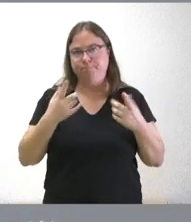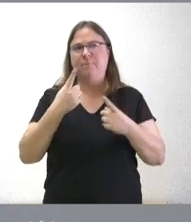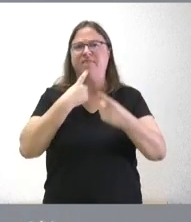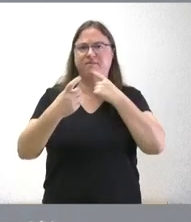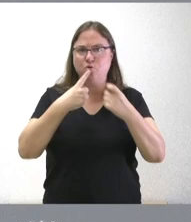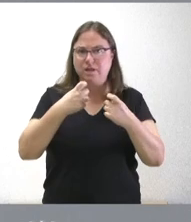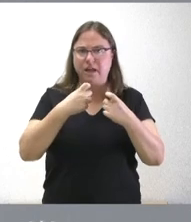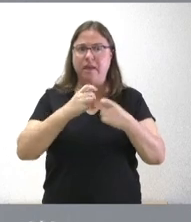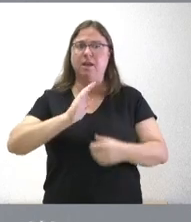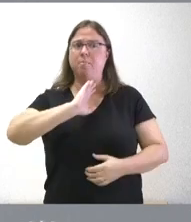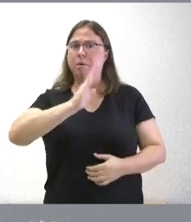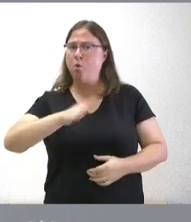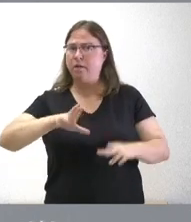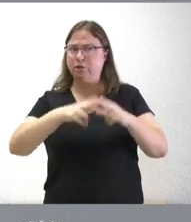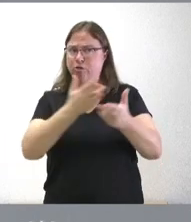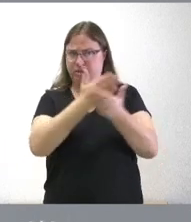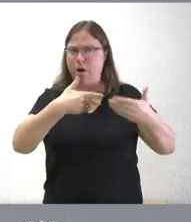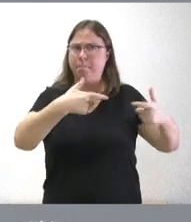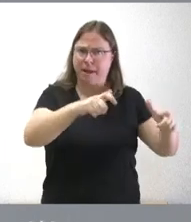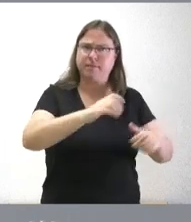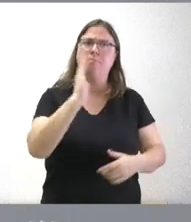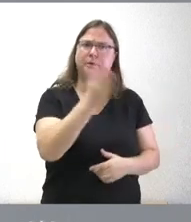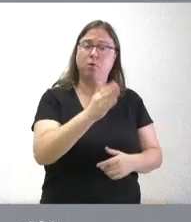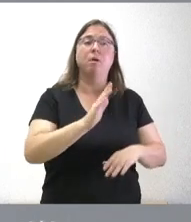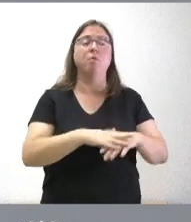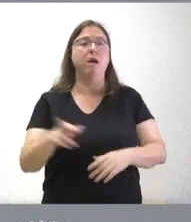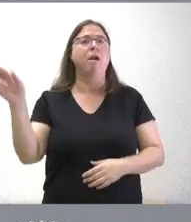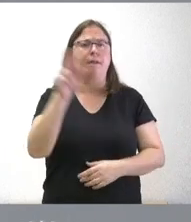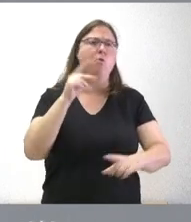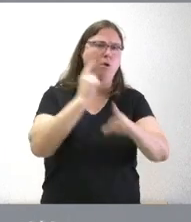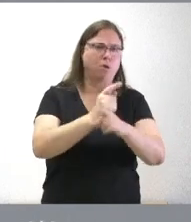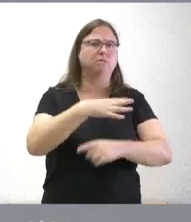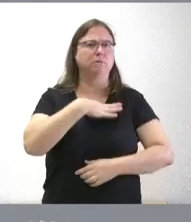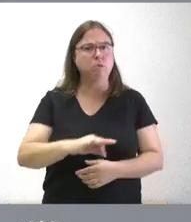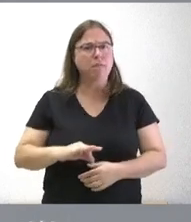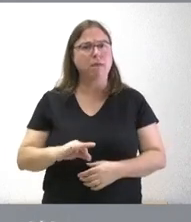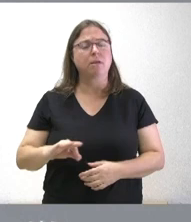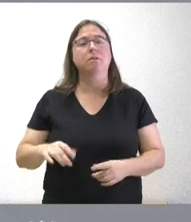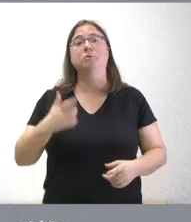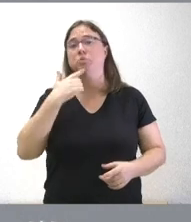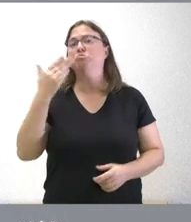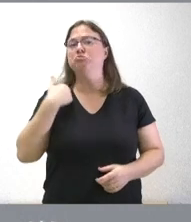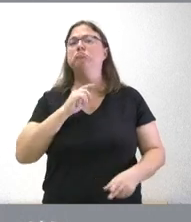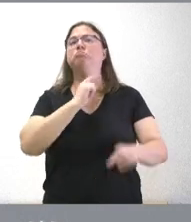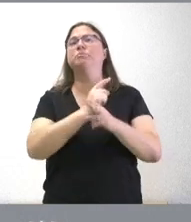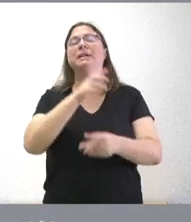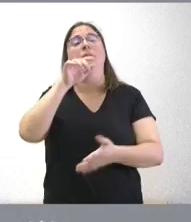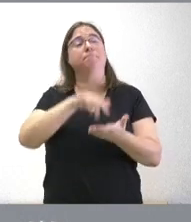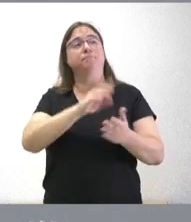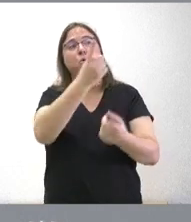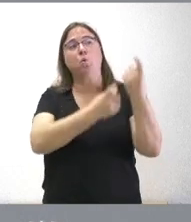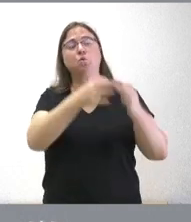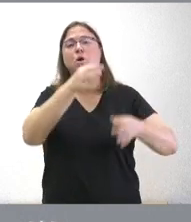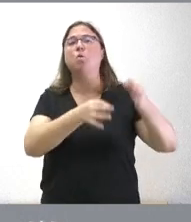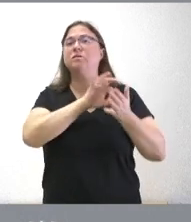dificultades perjudica una gran parte de la sociedad y por tanto merece ser recurrida yo el otro día les dije que recurriríamos a los servicios jurídicos para que nos dieran